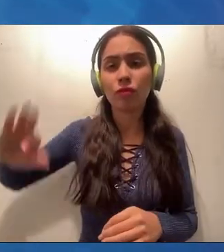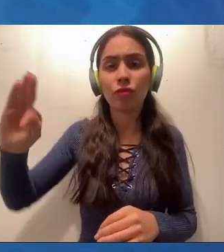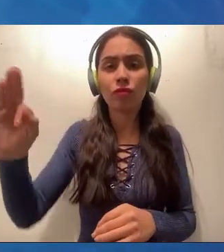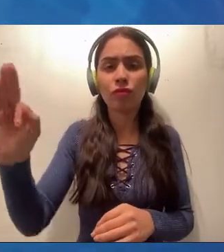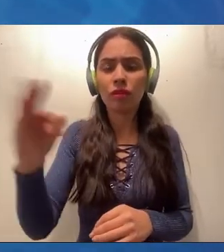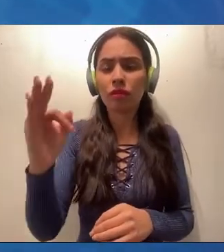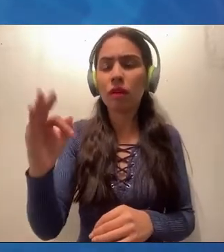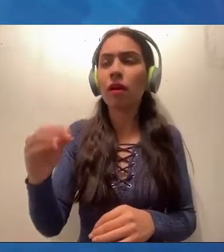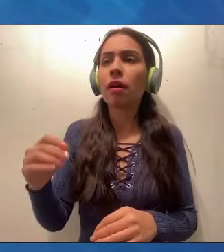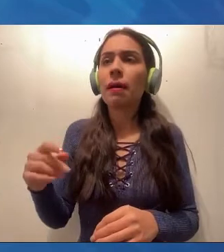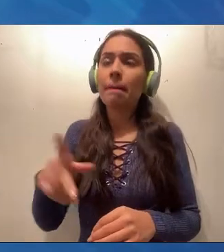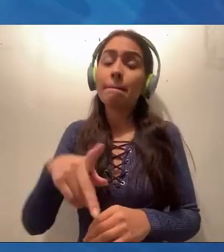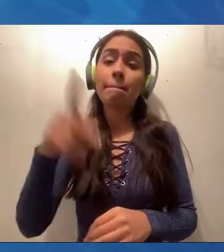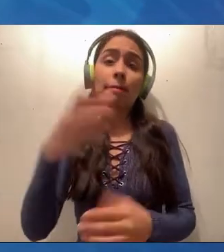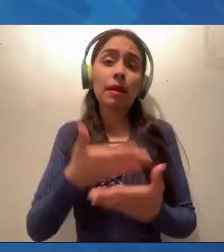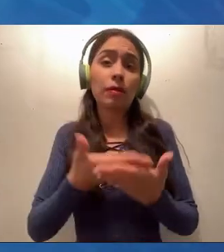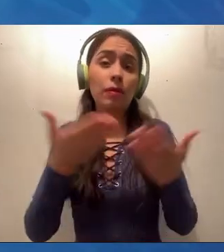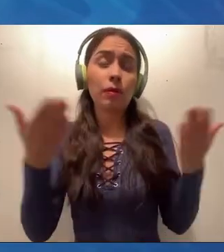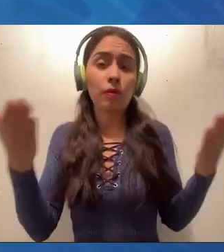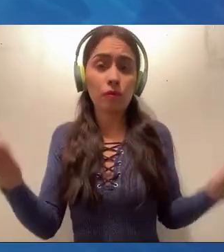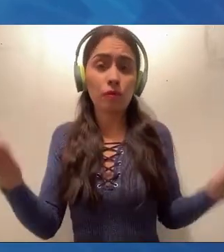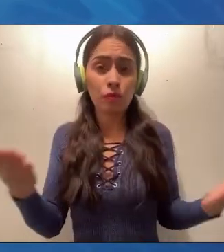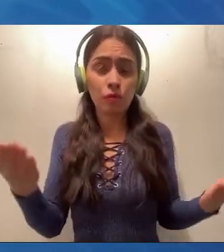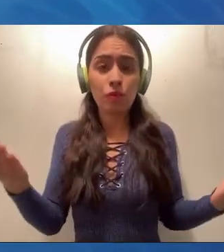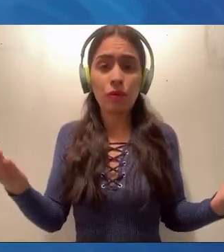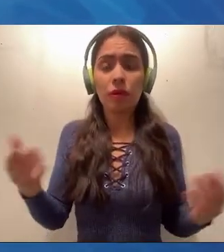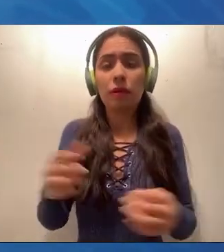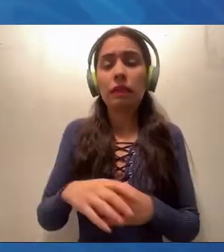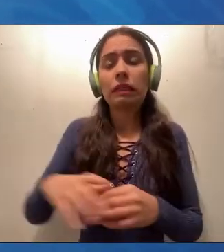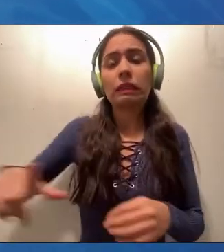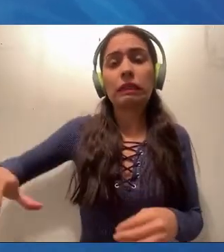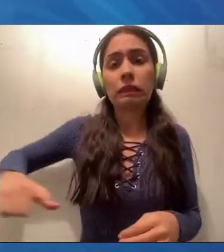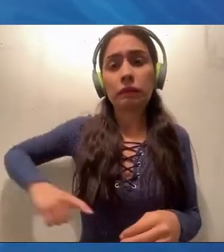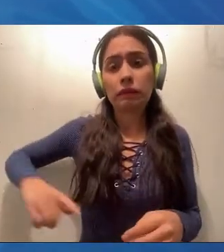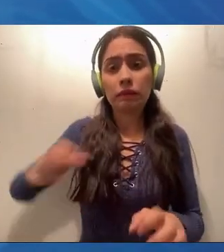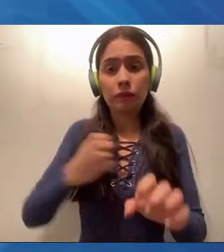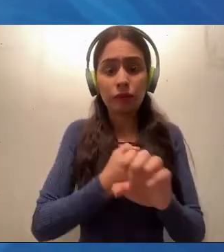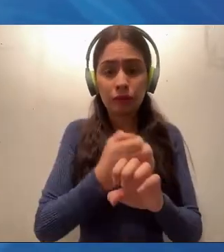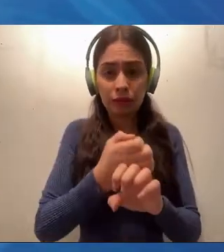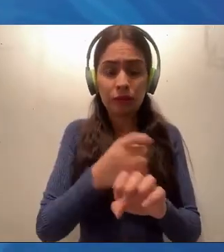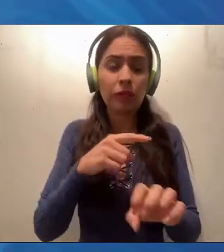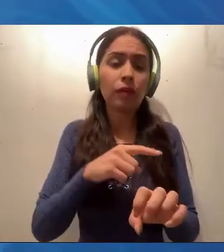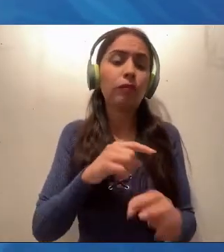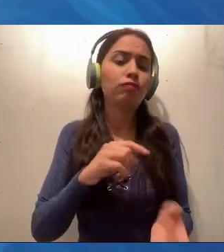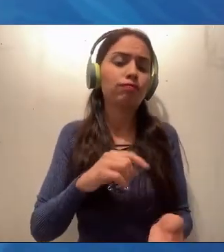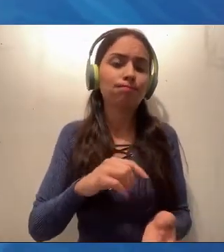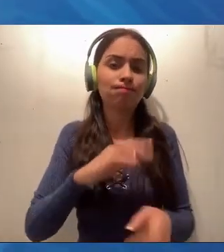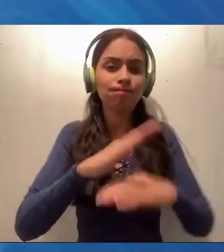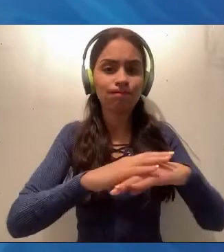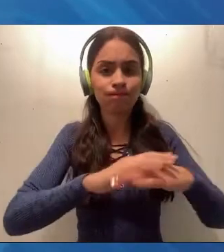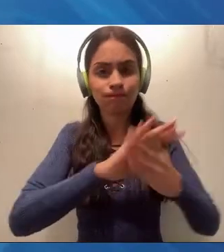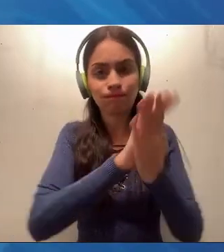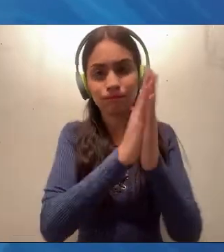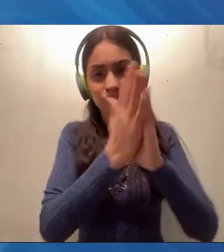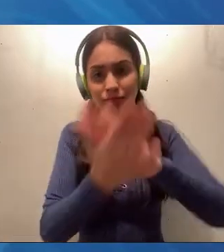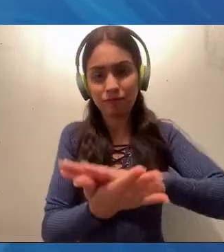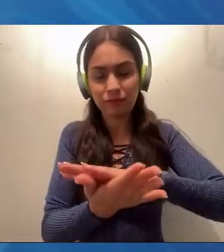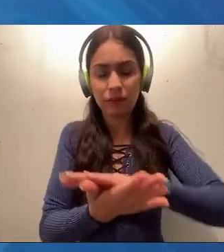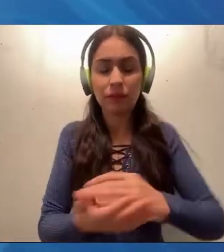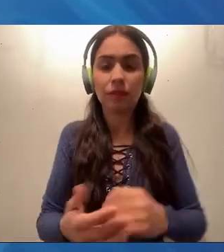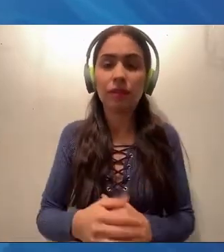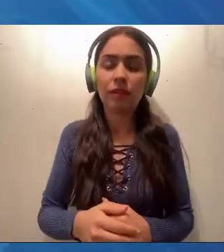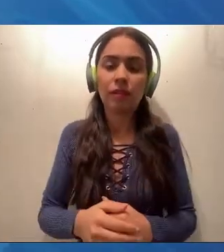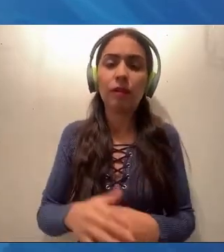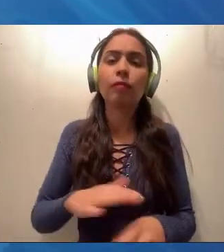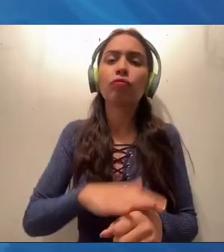esa concesión y poder seguir recaudando estos recursos, se tiene la obligación de realizar ciertas obras. Dentro de